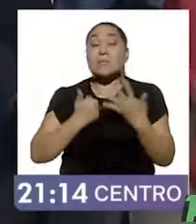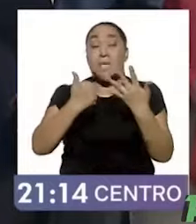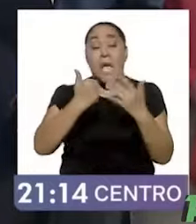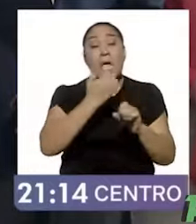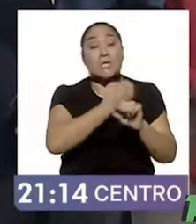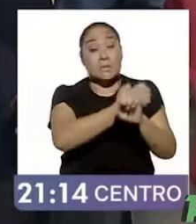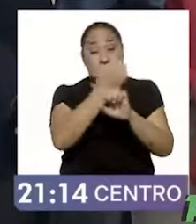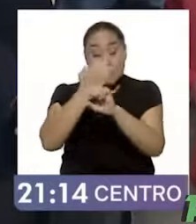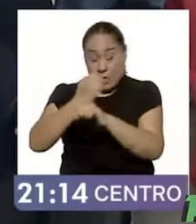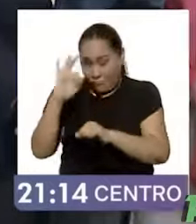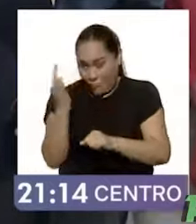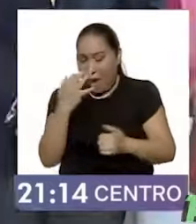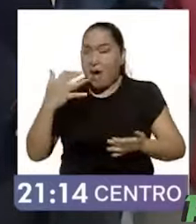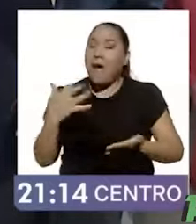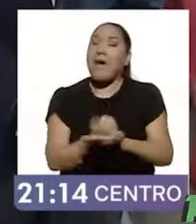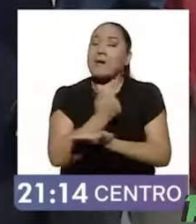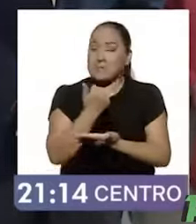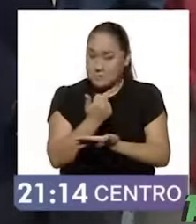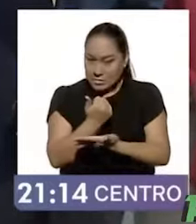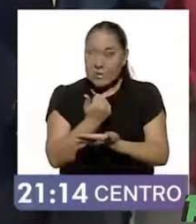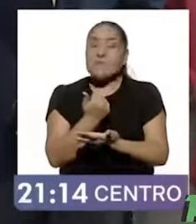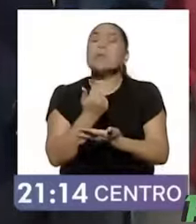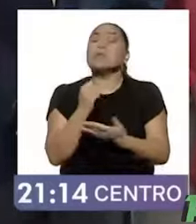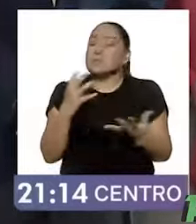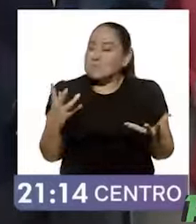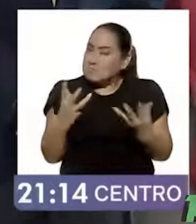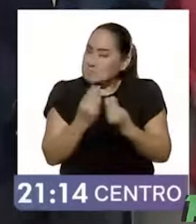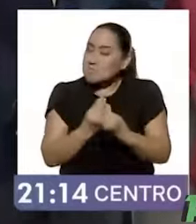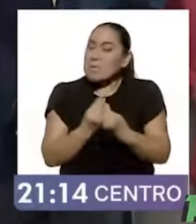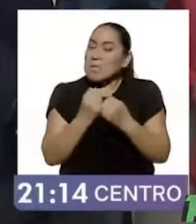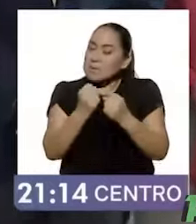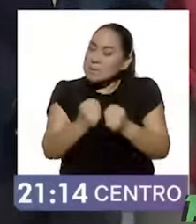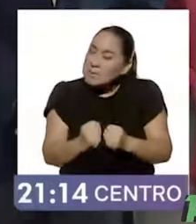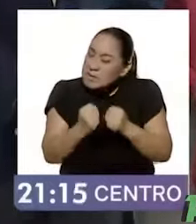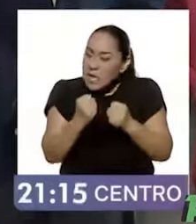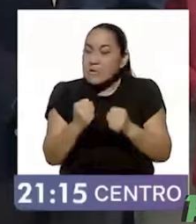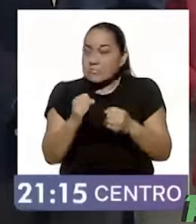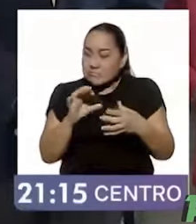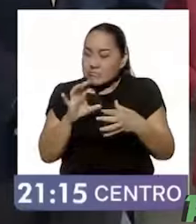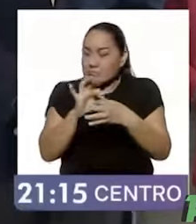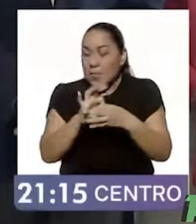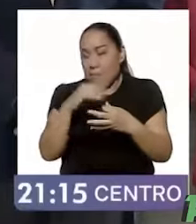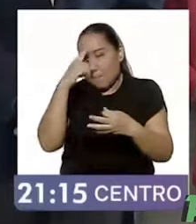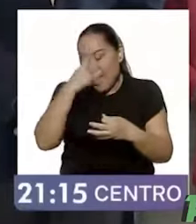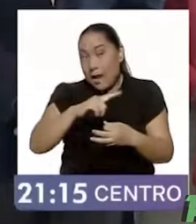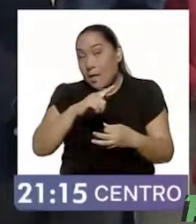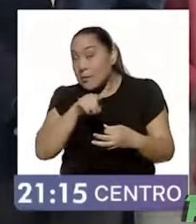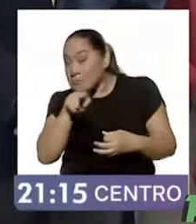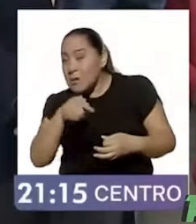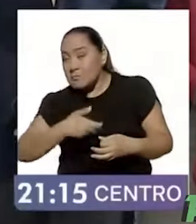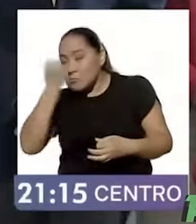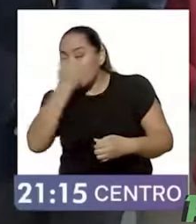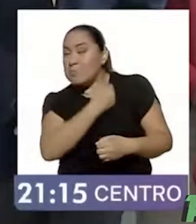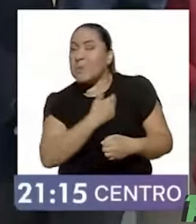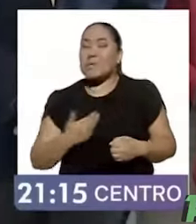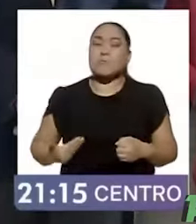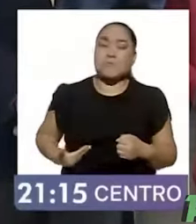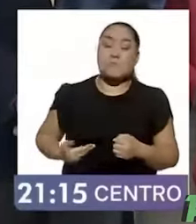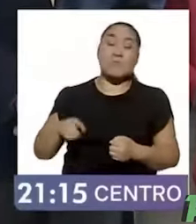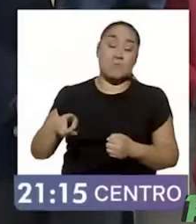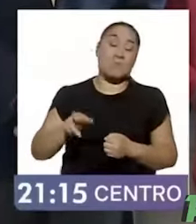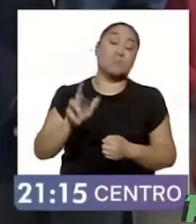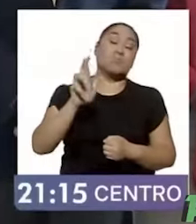entidades federativas y que estamos construyendo y consolidando los resultados para la elección presidencial, que deja claro que